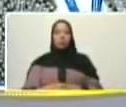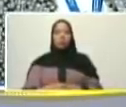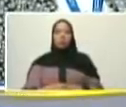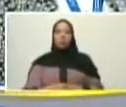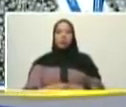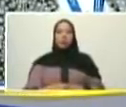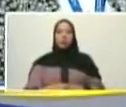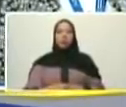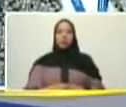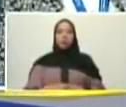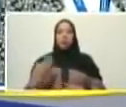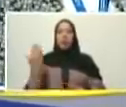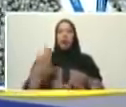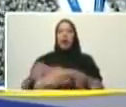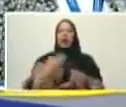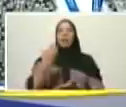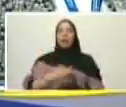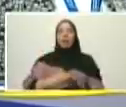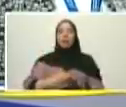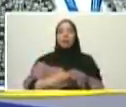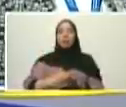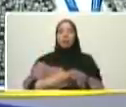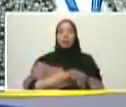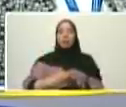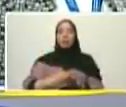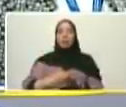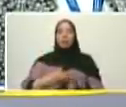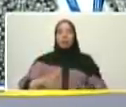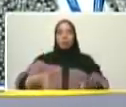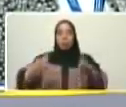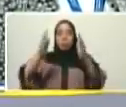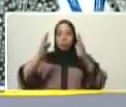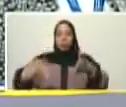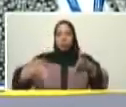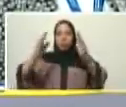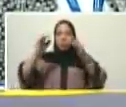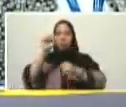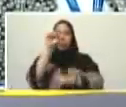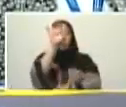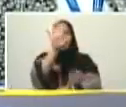en Catia en Lomas de Urdaneta bloque 5